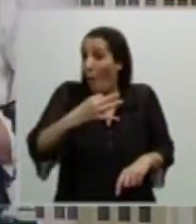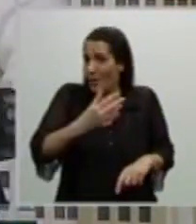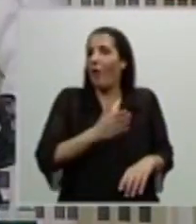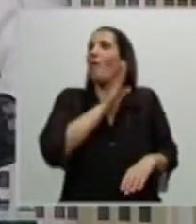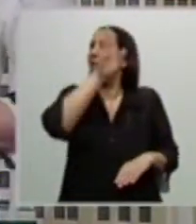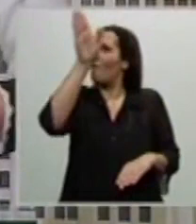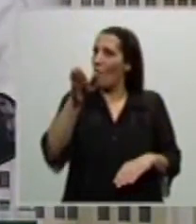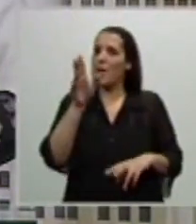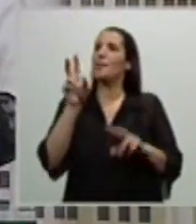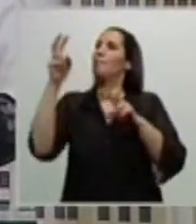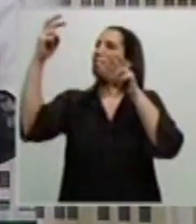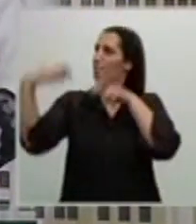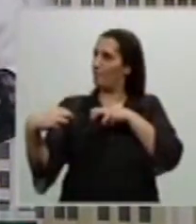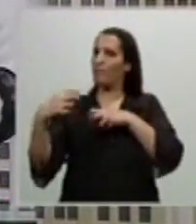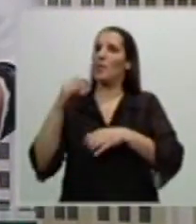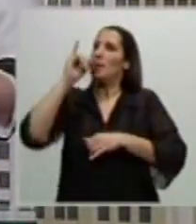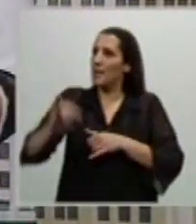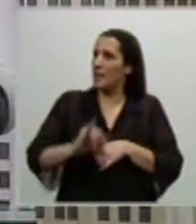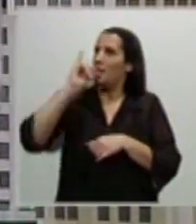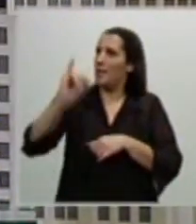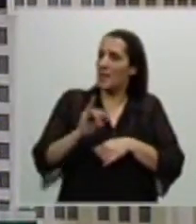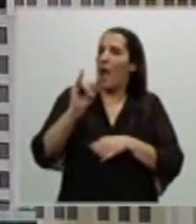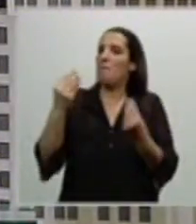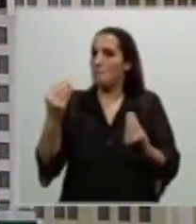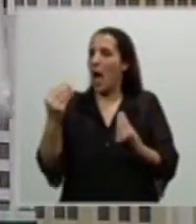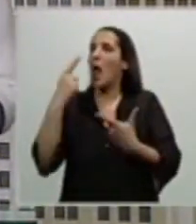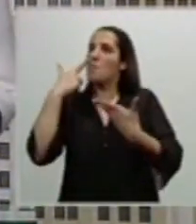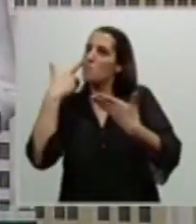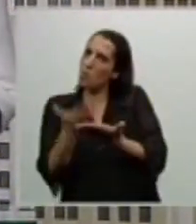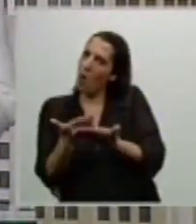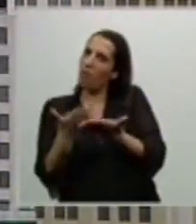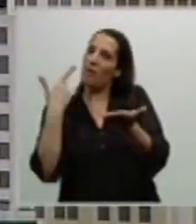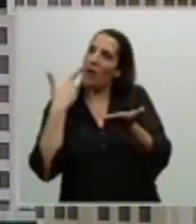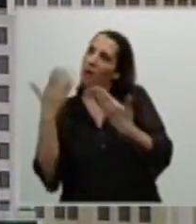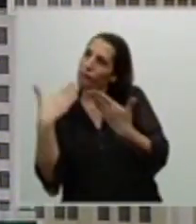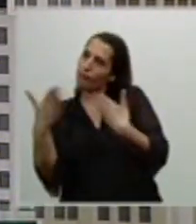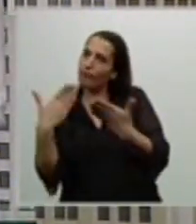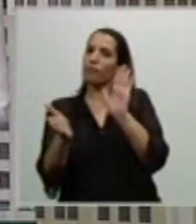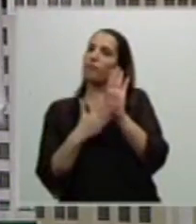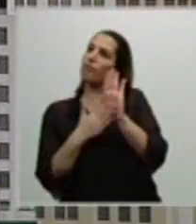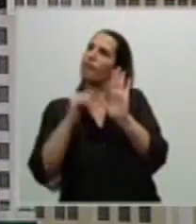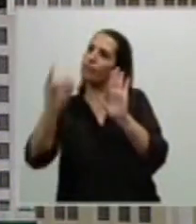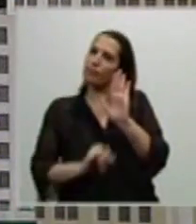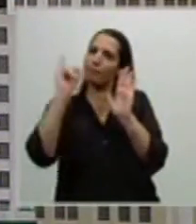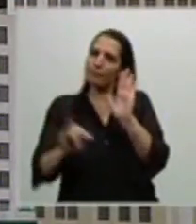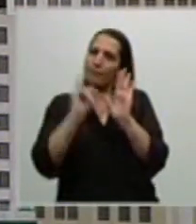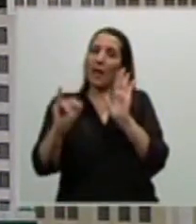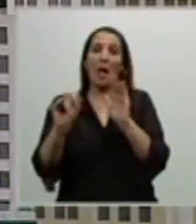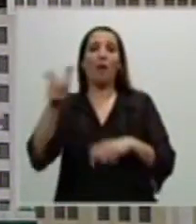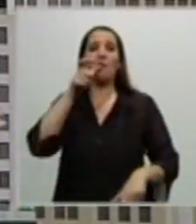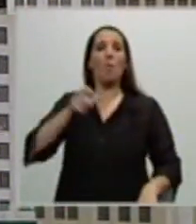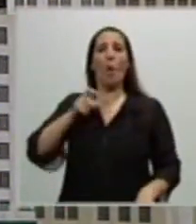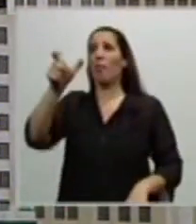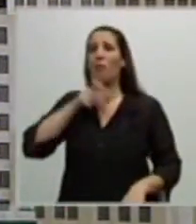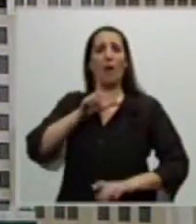se sentó y trató de convencer y mostró las razones absolutamente todas que no tuvieron respuesta porque